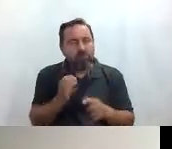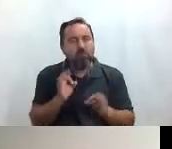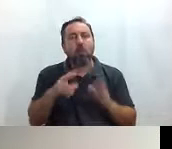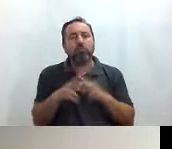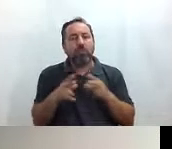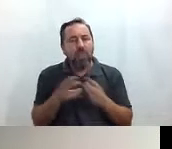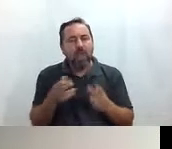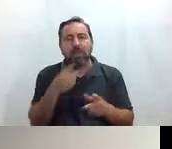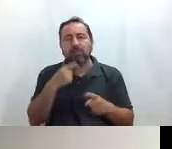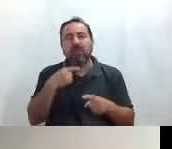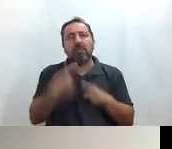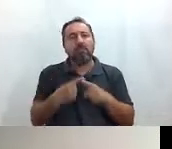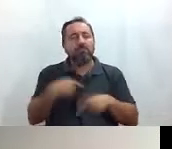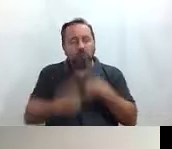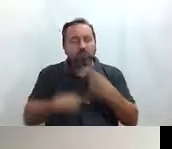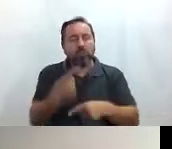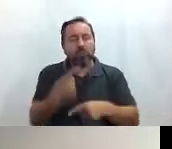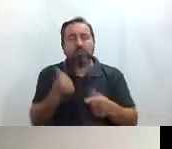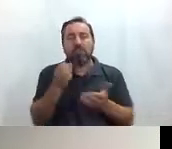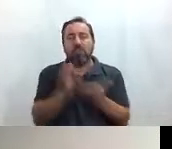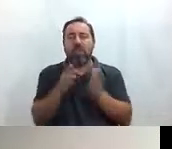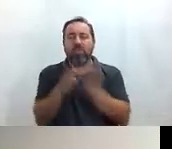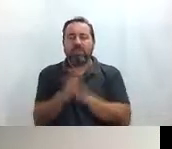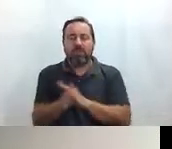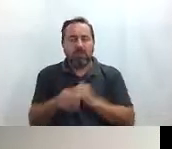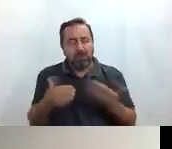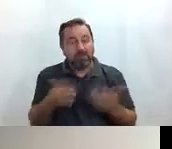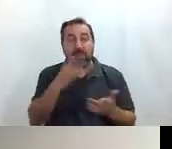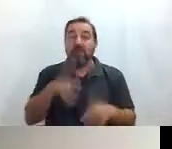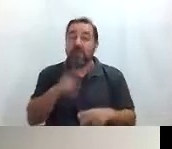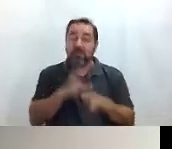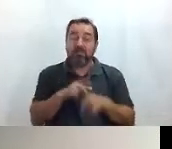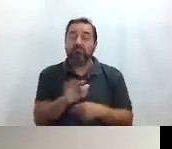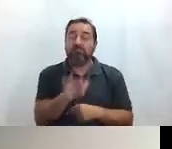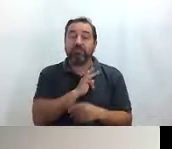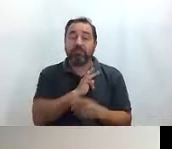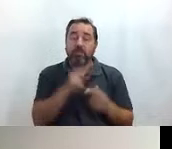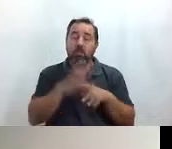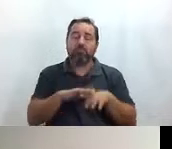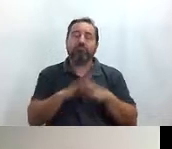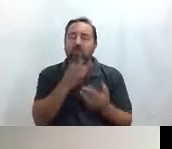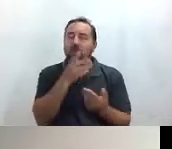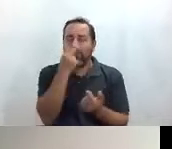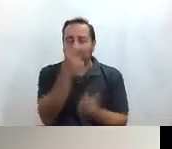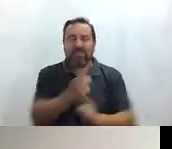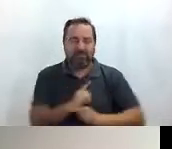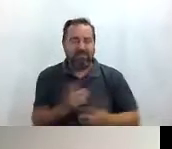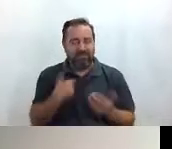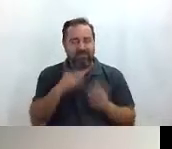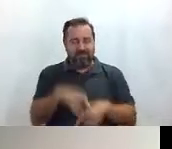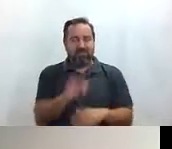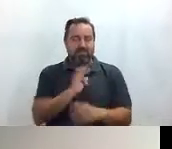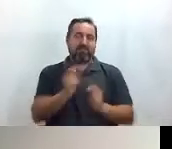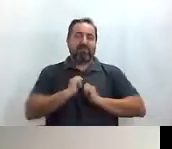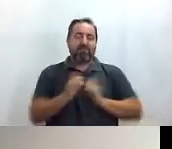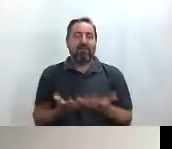hacer cada día más accesible la ciudad, pues ello tiene que ser recompensado también con vuestra visita y con contar con vuestro